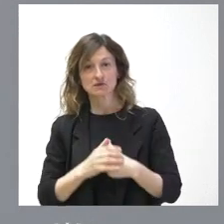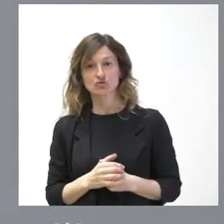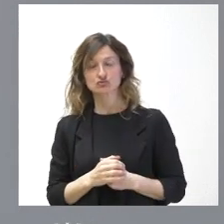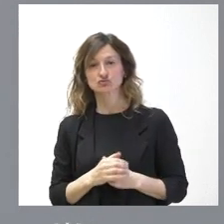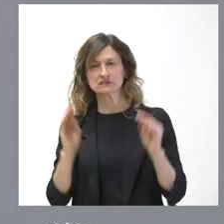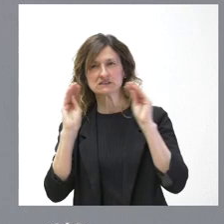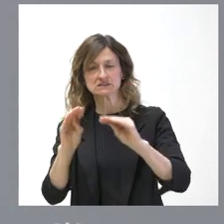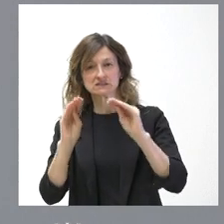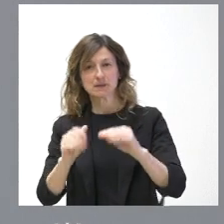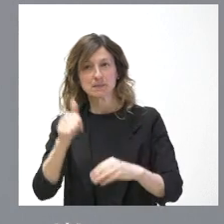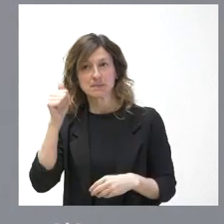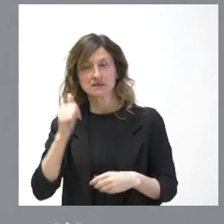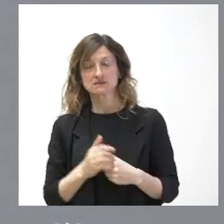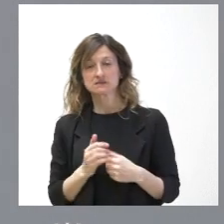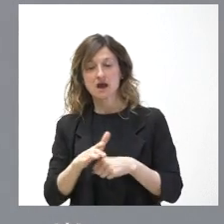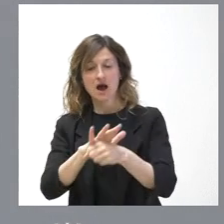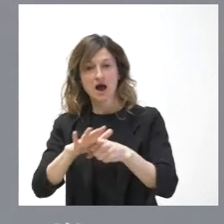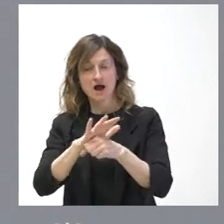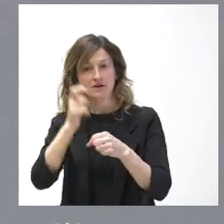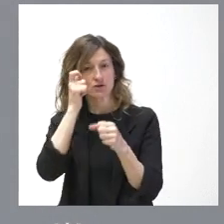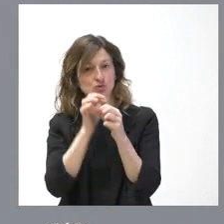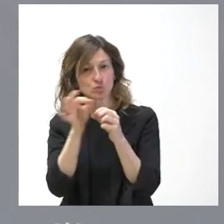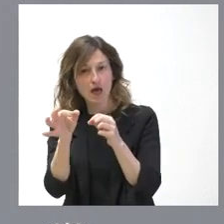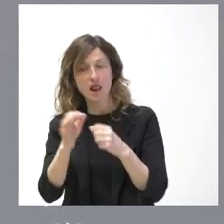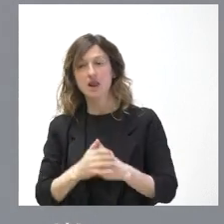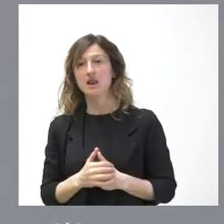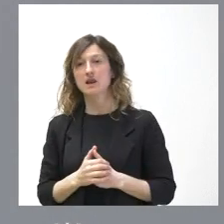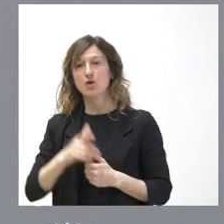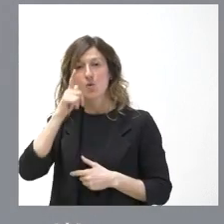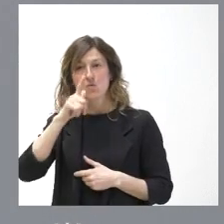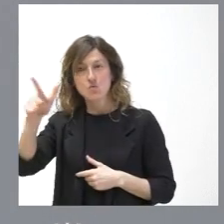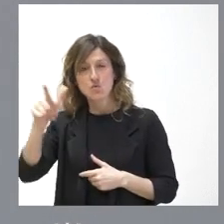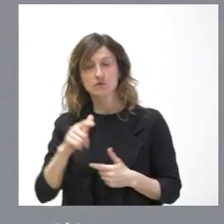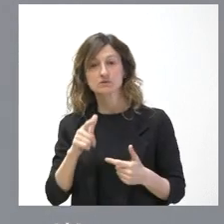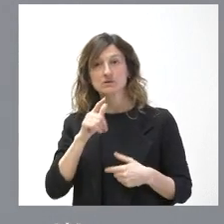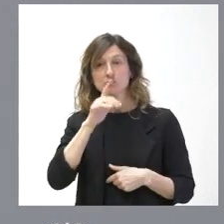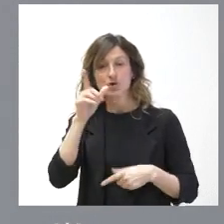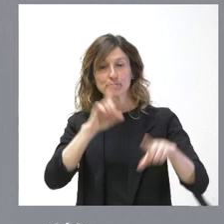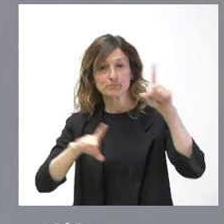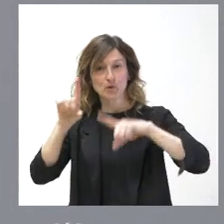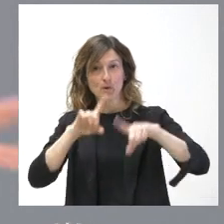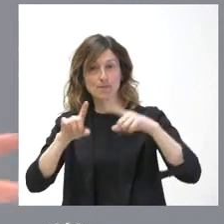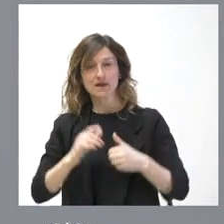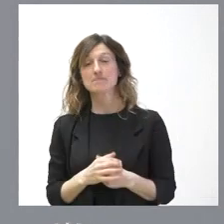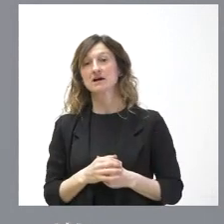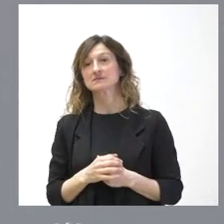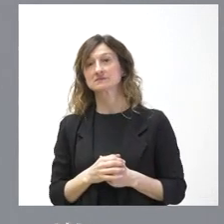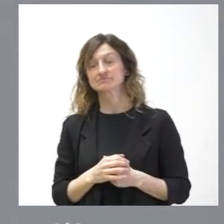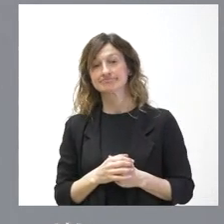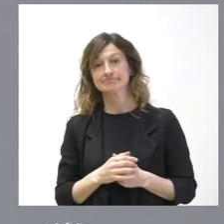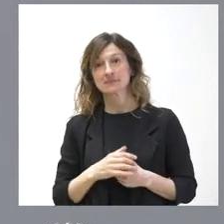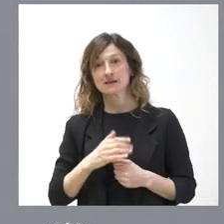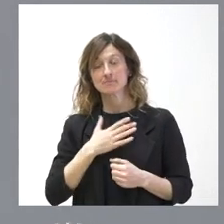llamativa todavía en las áreas rurales, en las más alejadas, que tienen más problemas, lógicamente, para resultar